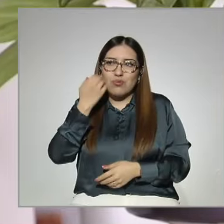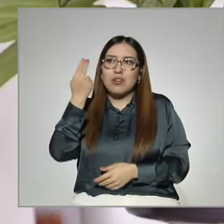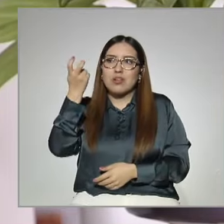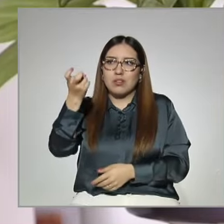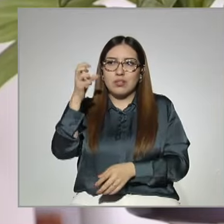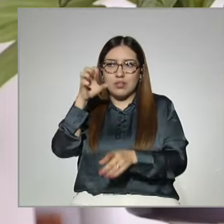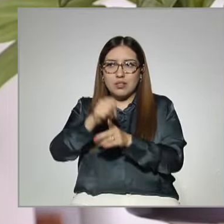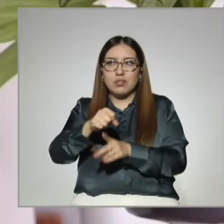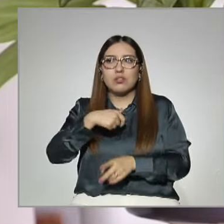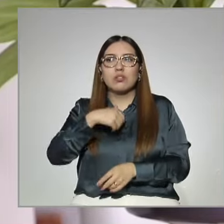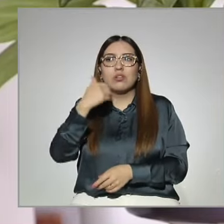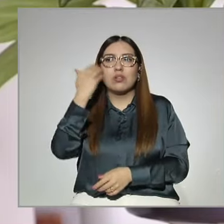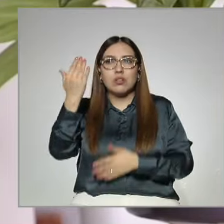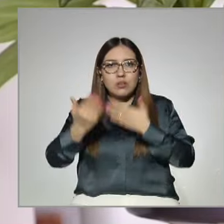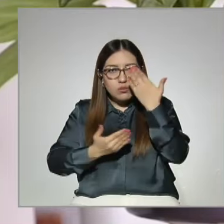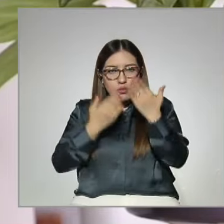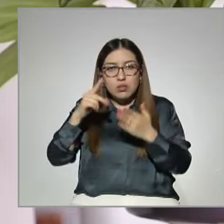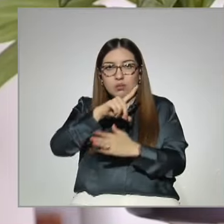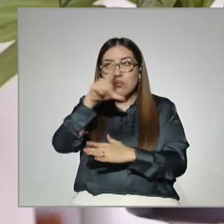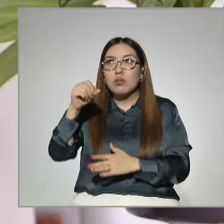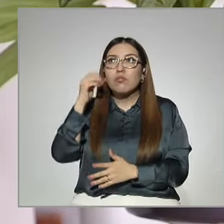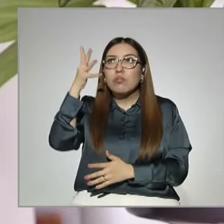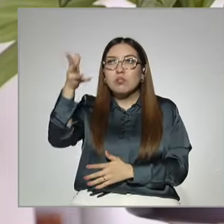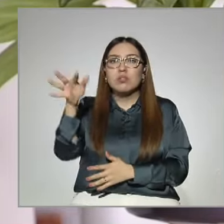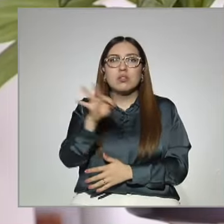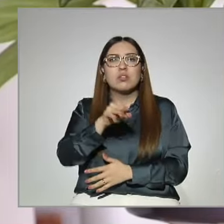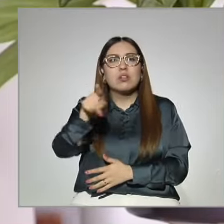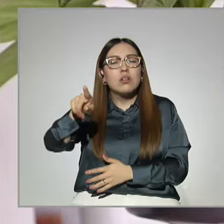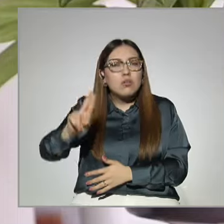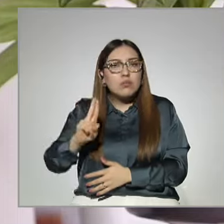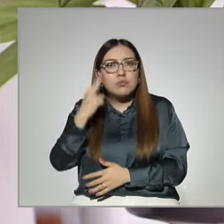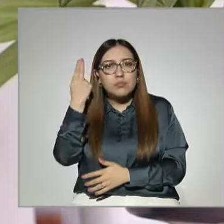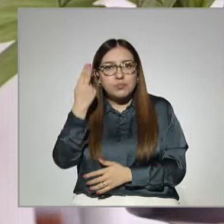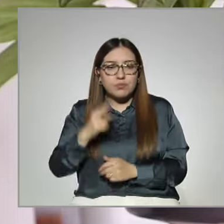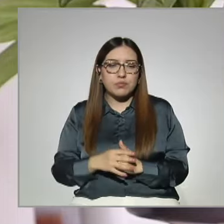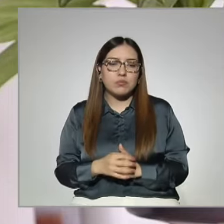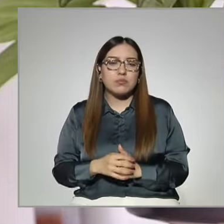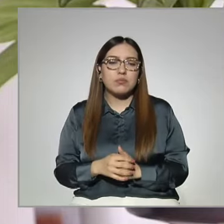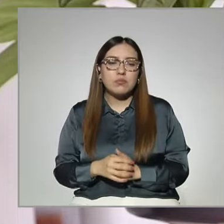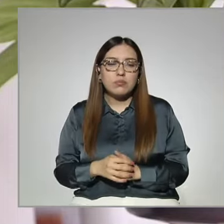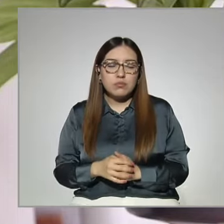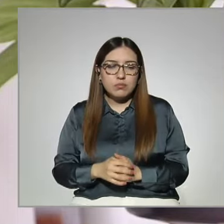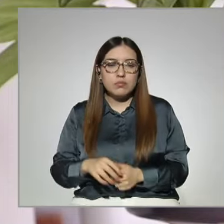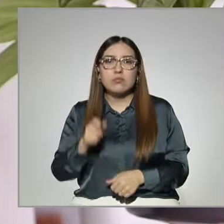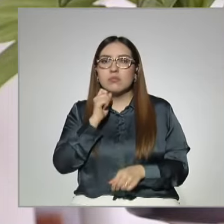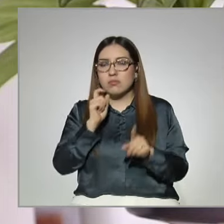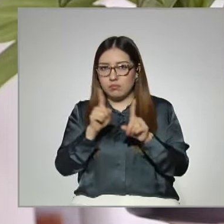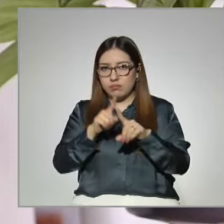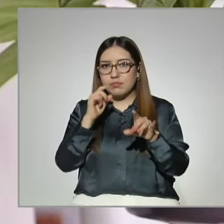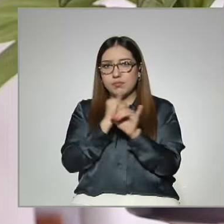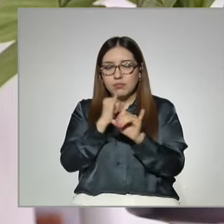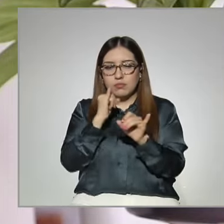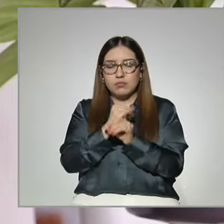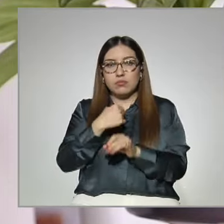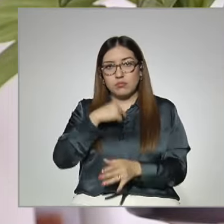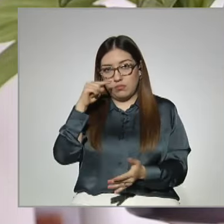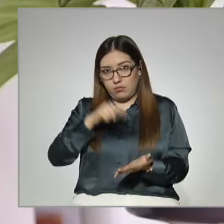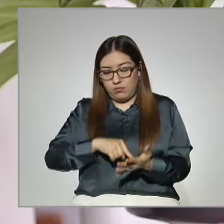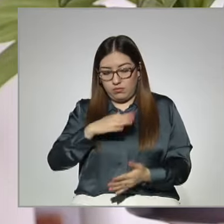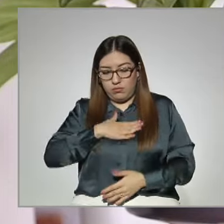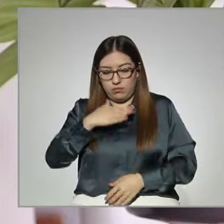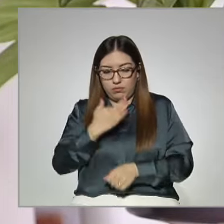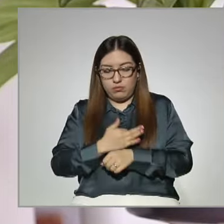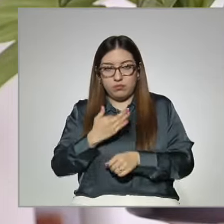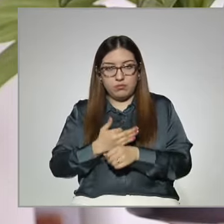Quiero estudiar algo posteriormente en la universidad. También hay una opción en línea, entonces, yo creo que, de acuerdo a mi situación actual,